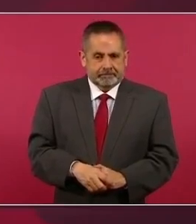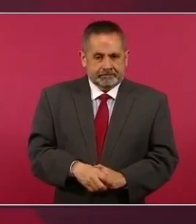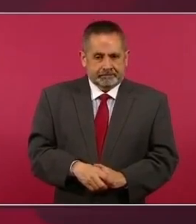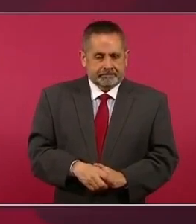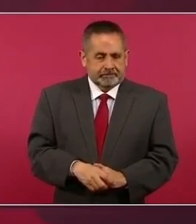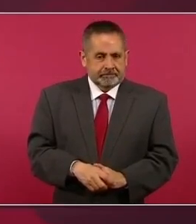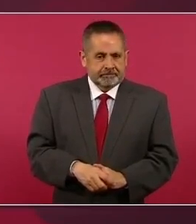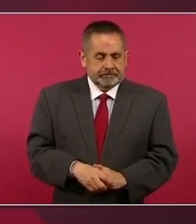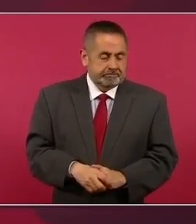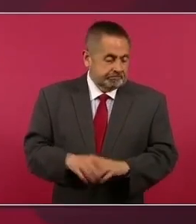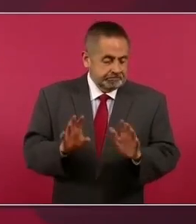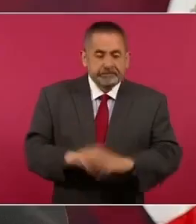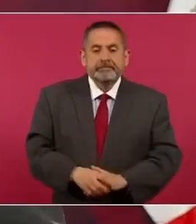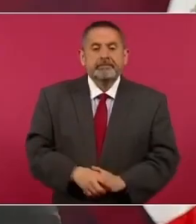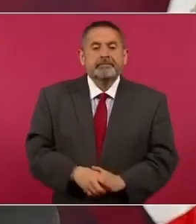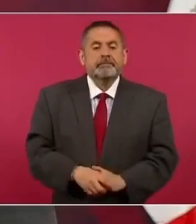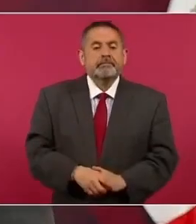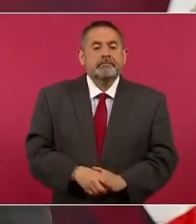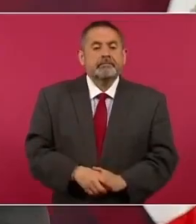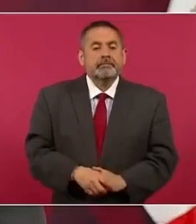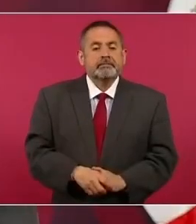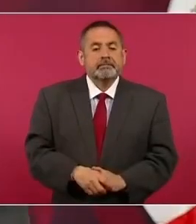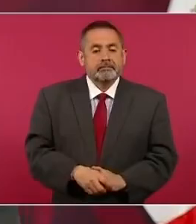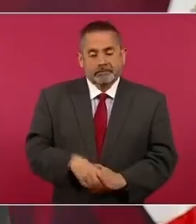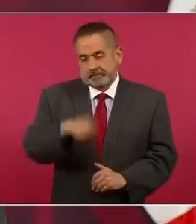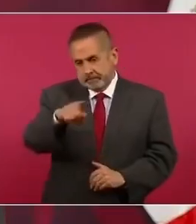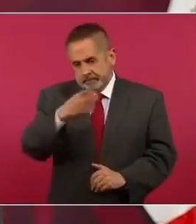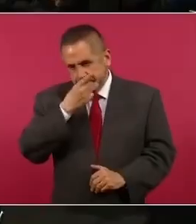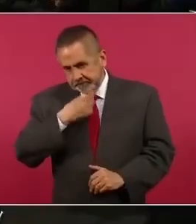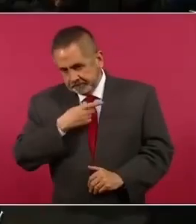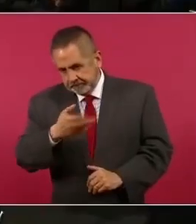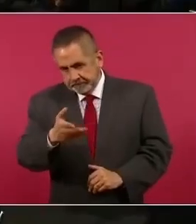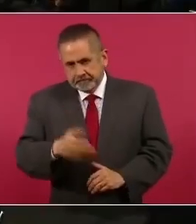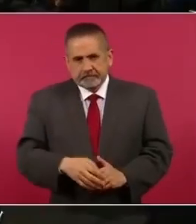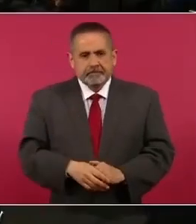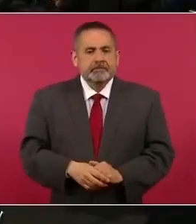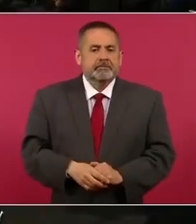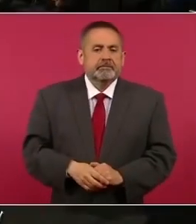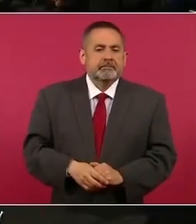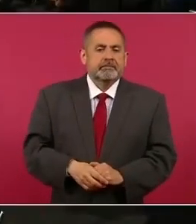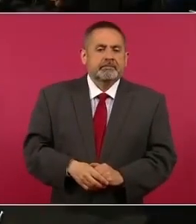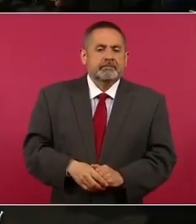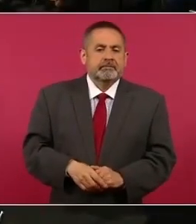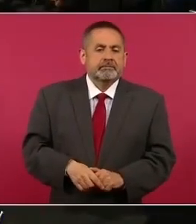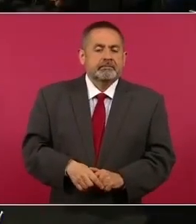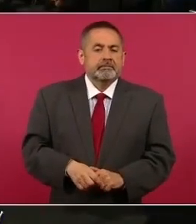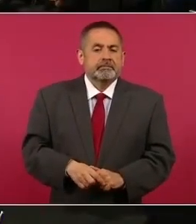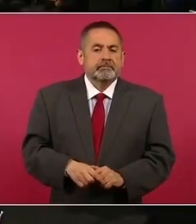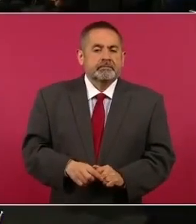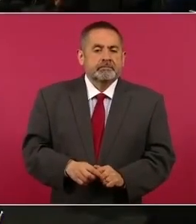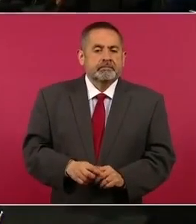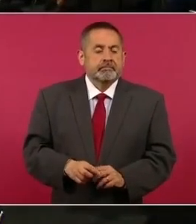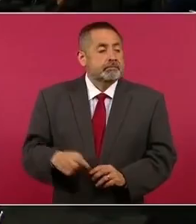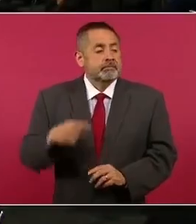pero bueno por lo que comentas este la